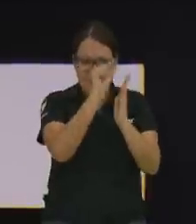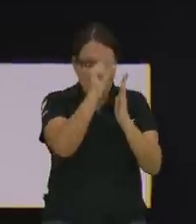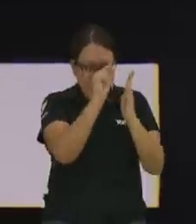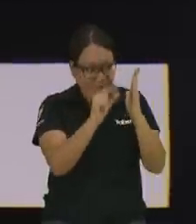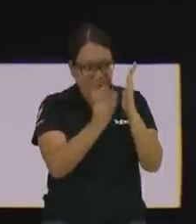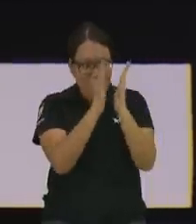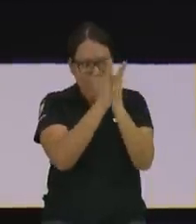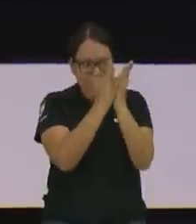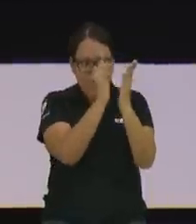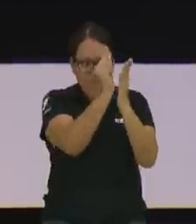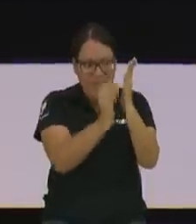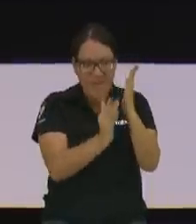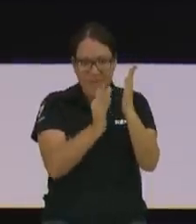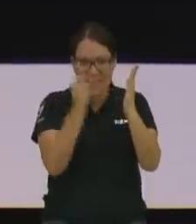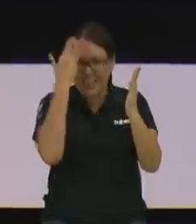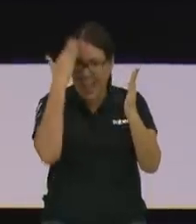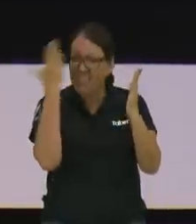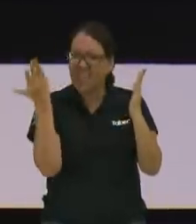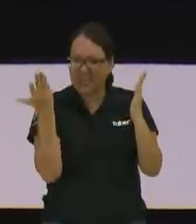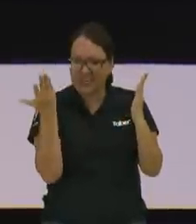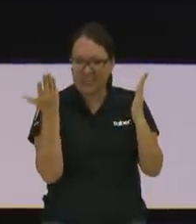¿Sabes por qué hay profetas mayores y menores?